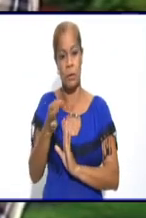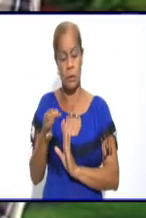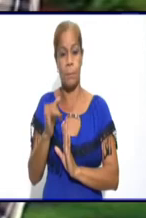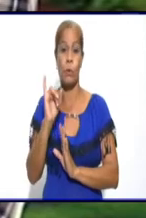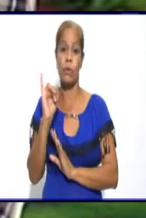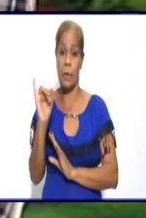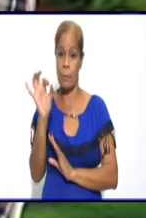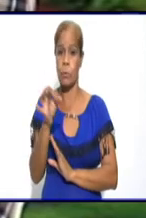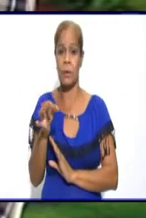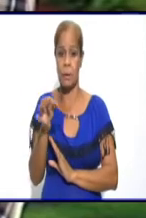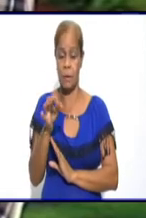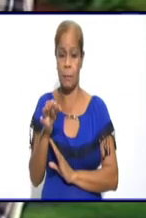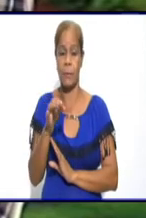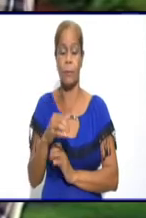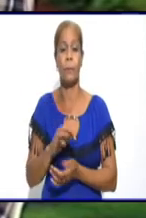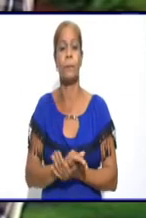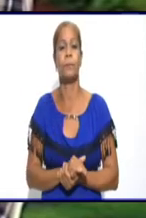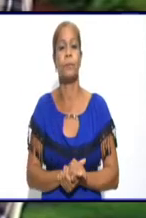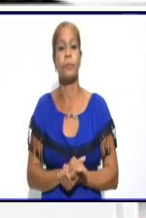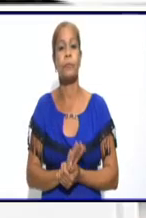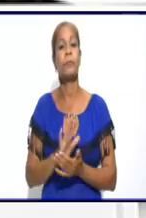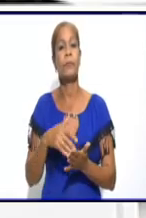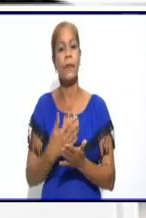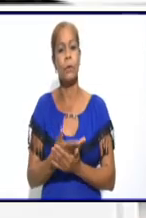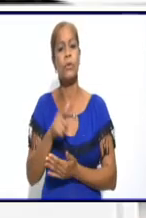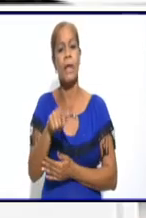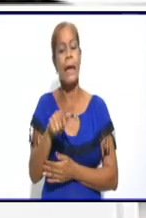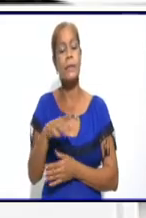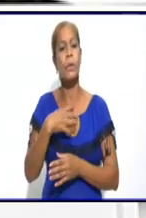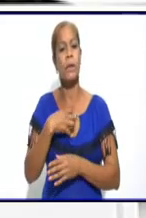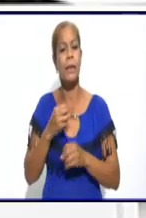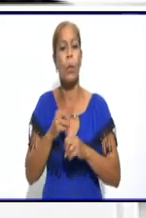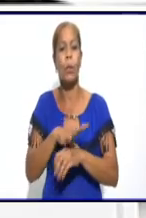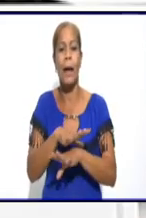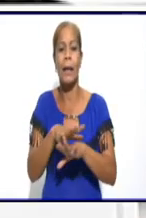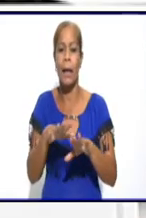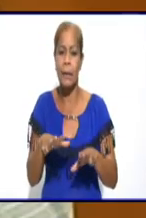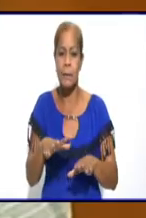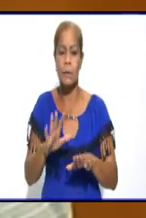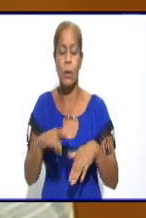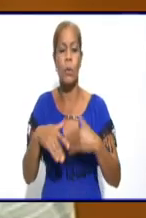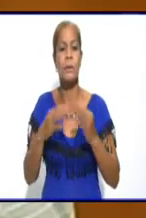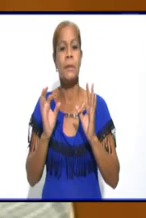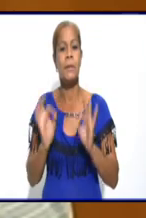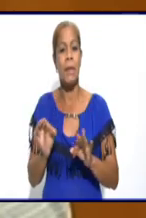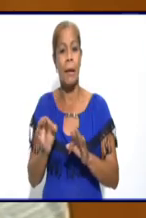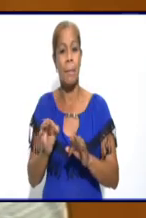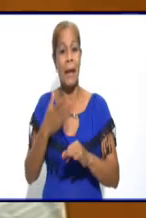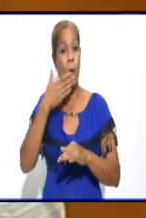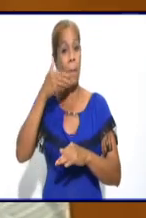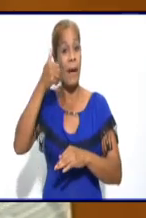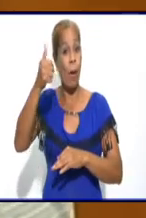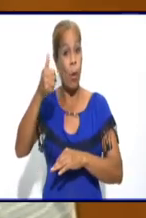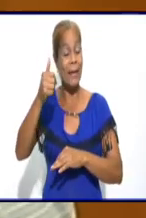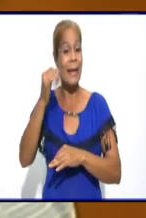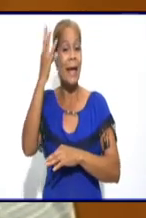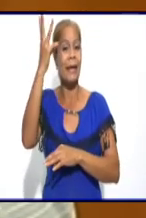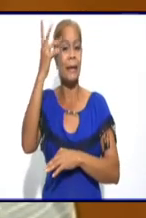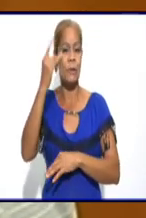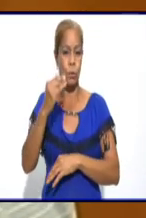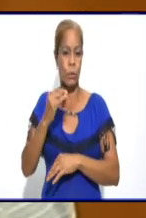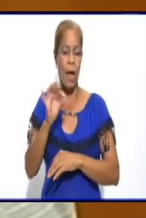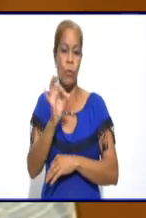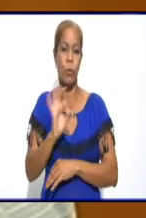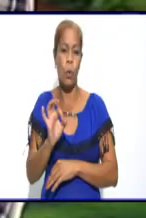Yara, Guisa y Río Cauto. Eso tiene una traslación incluso geográfica. Casi todos los de la costa son los que mejores resultados han obtenido en los